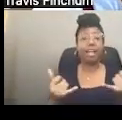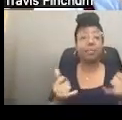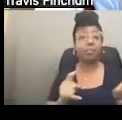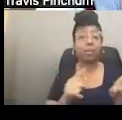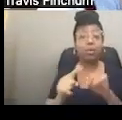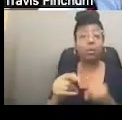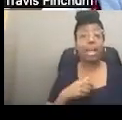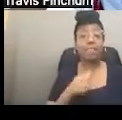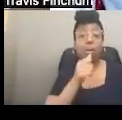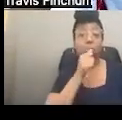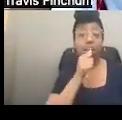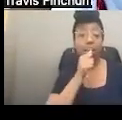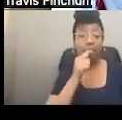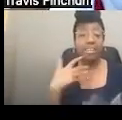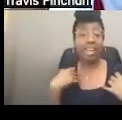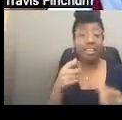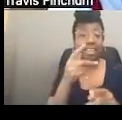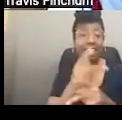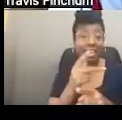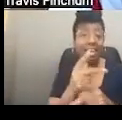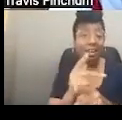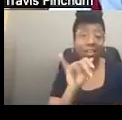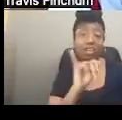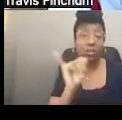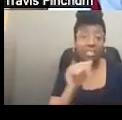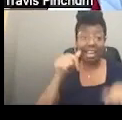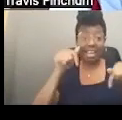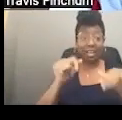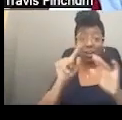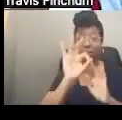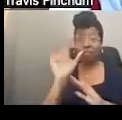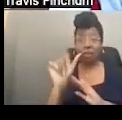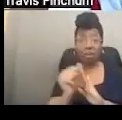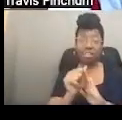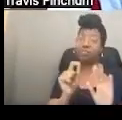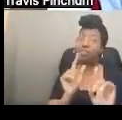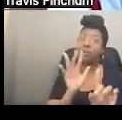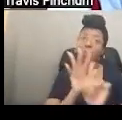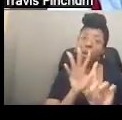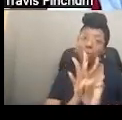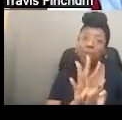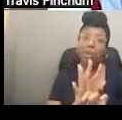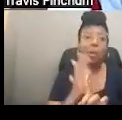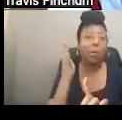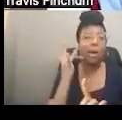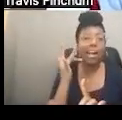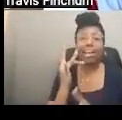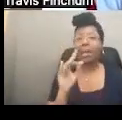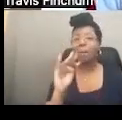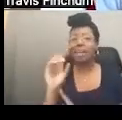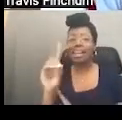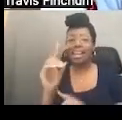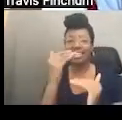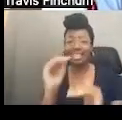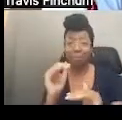que es el seguro privado. En la Florida, este es un programa muy popular porque no expandimos el Medicaid. Entonces, por